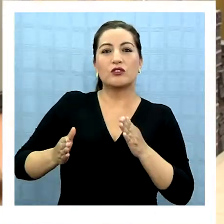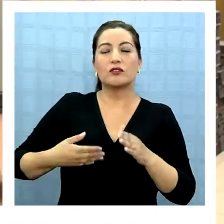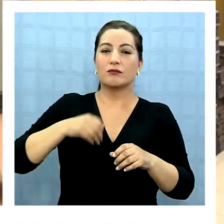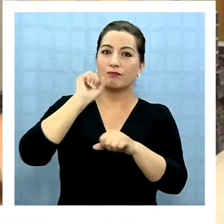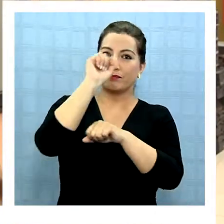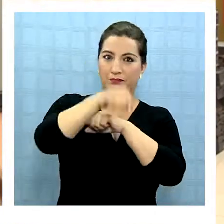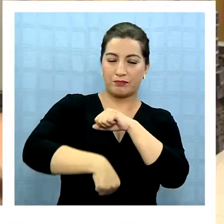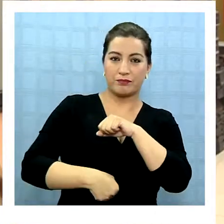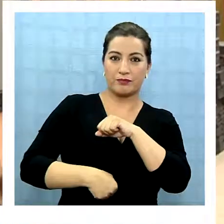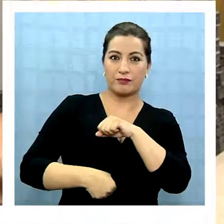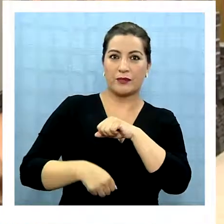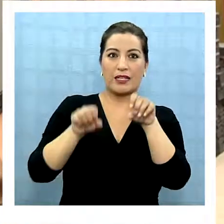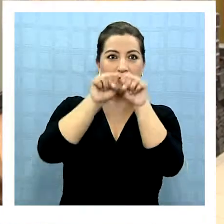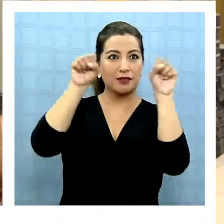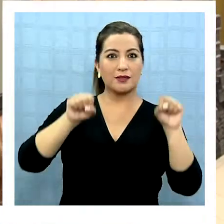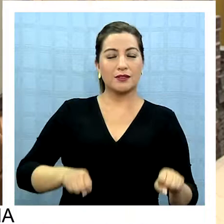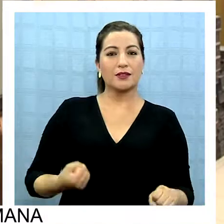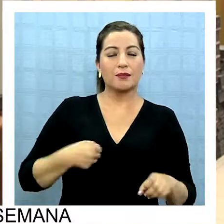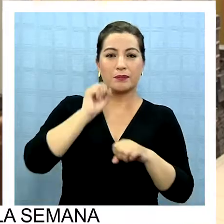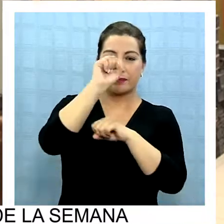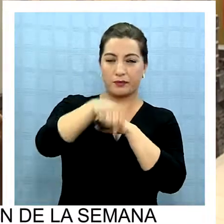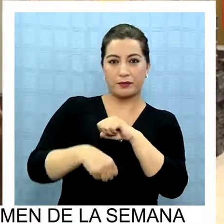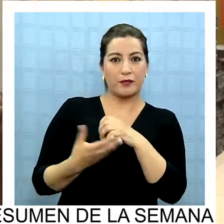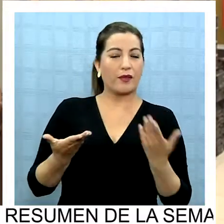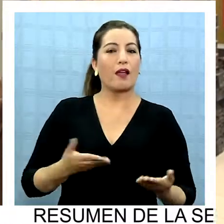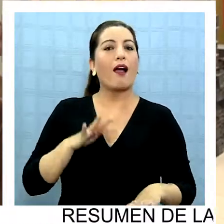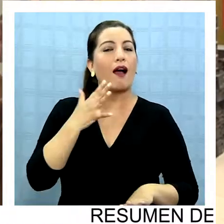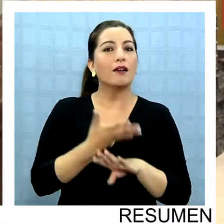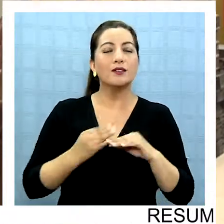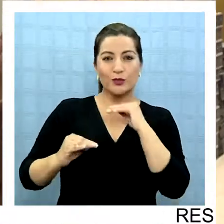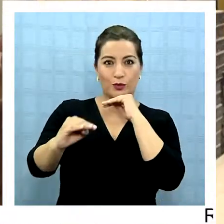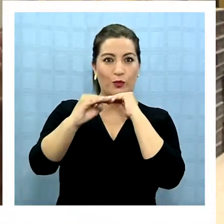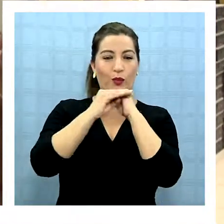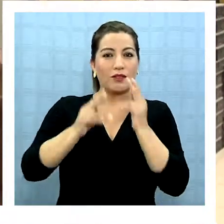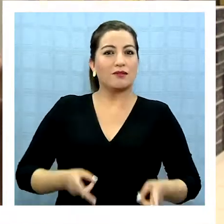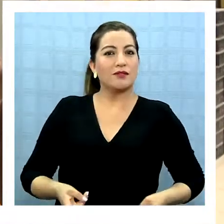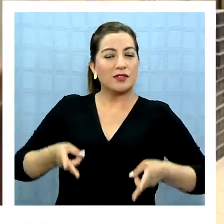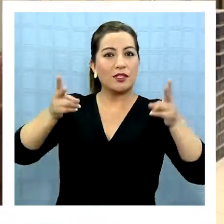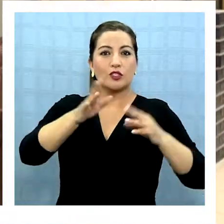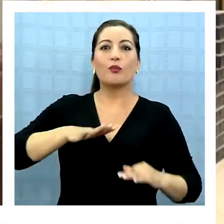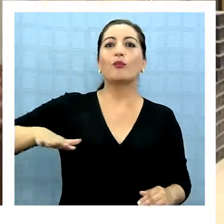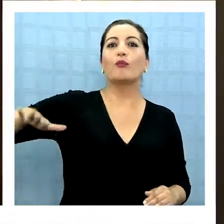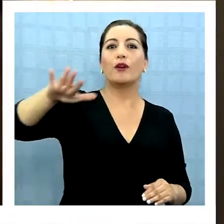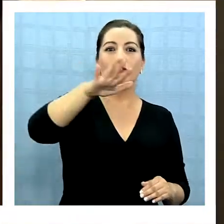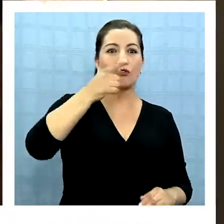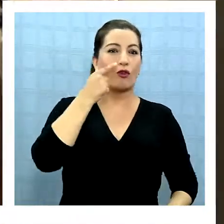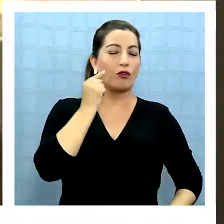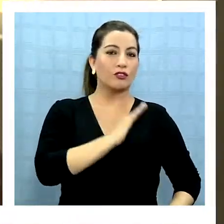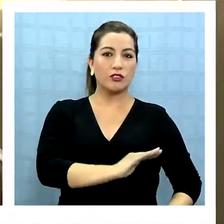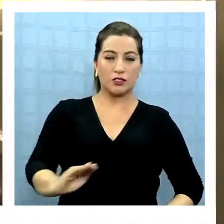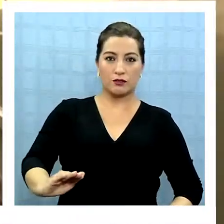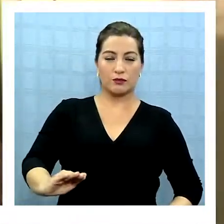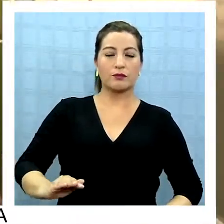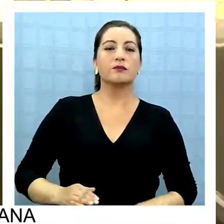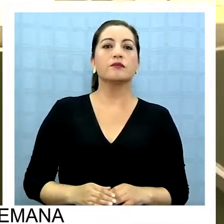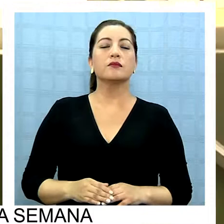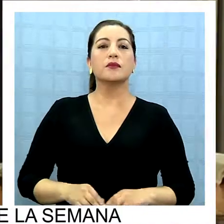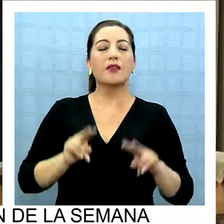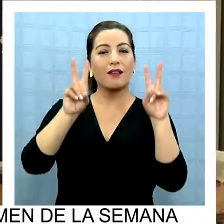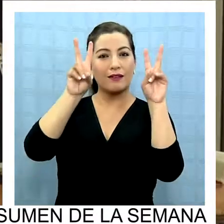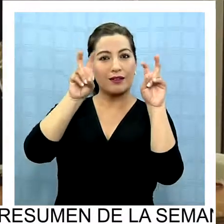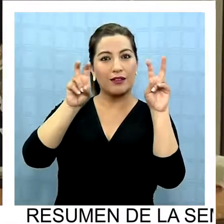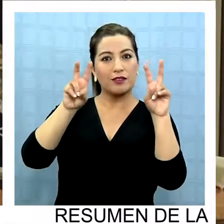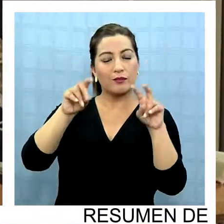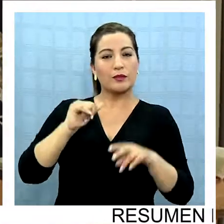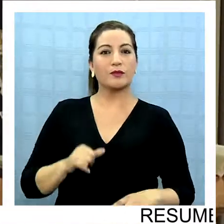de admisión, y el sistema de admisión, que significa que hay igualdad de derechos para todos los niños, en el